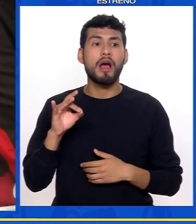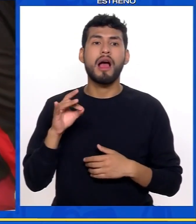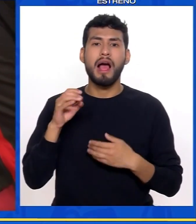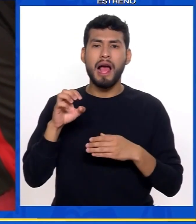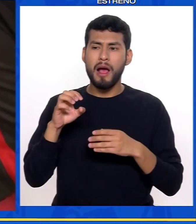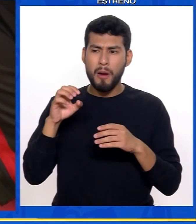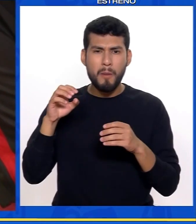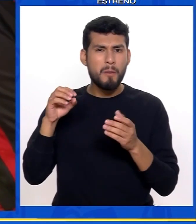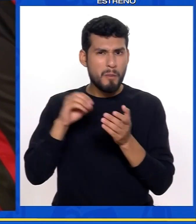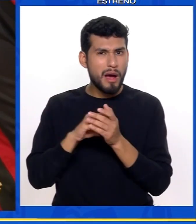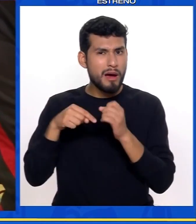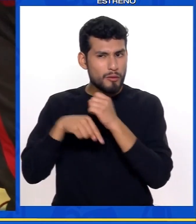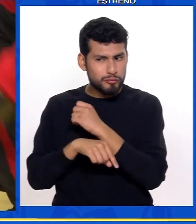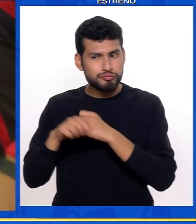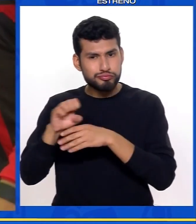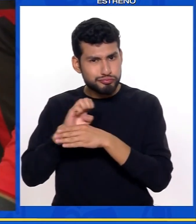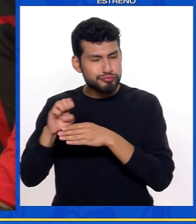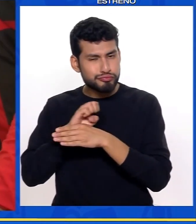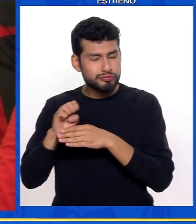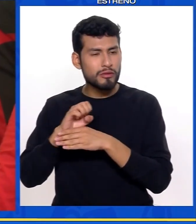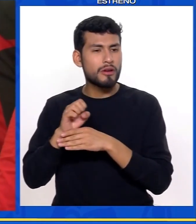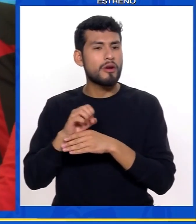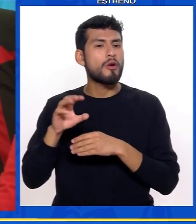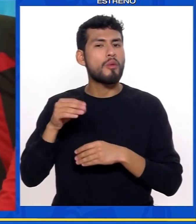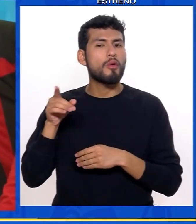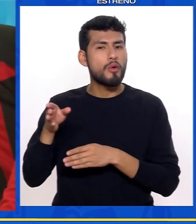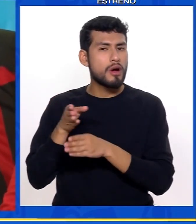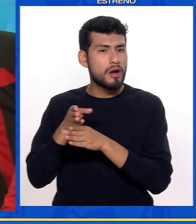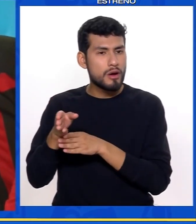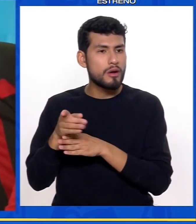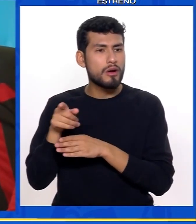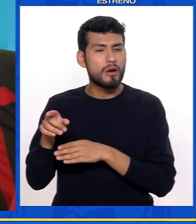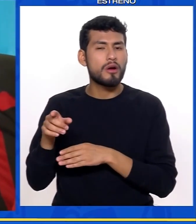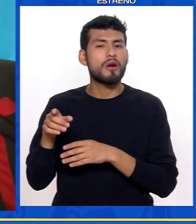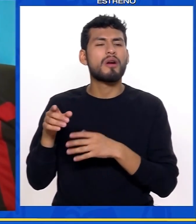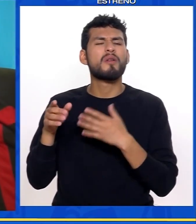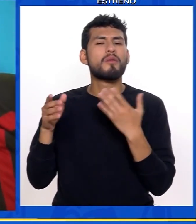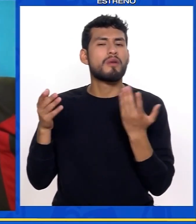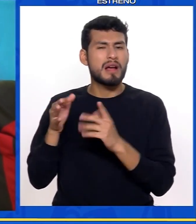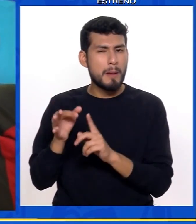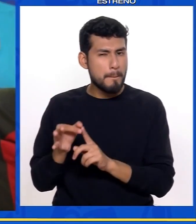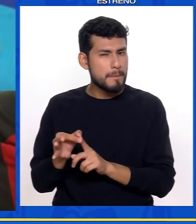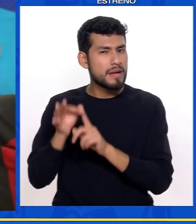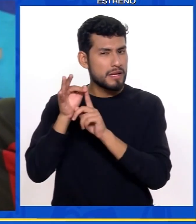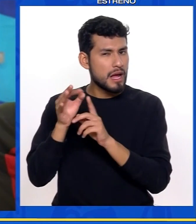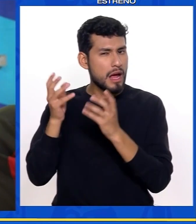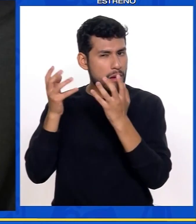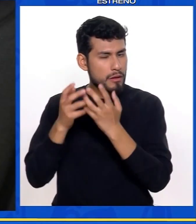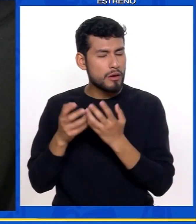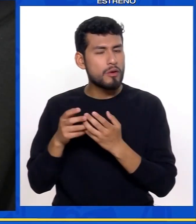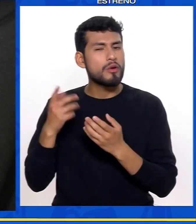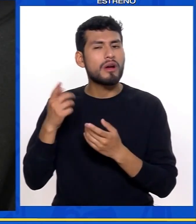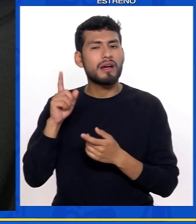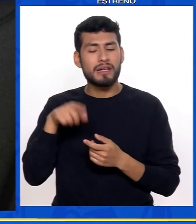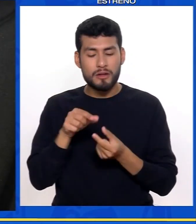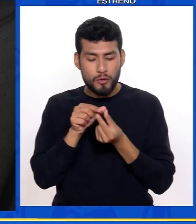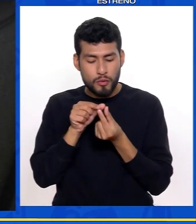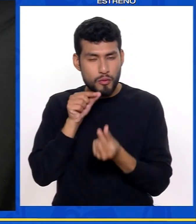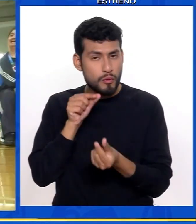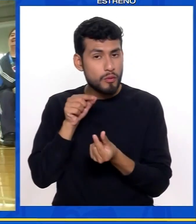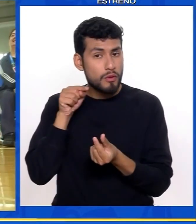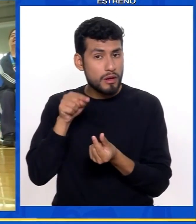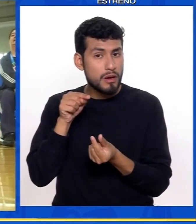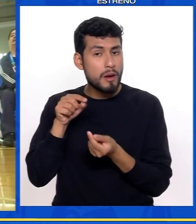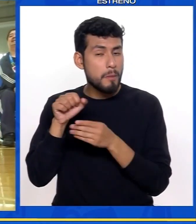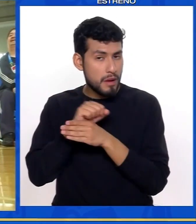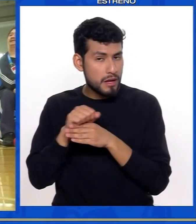es que tenemos un entrenamiento más sofisticado, ya que su categoría o su clasificación de Niurka requiere material especializado, que es una canaleta en